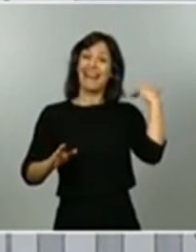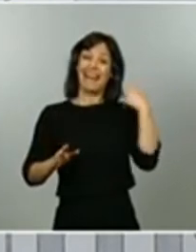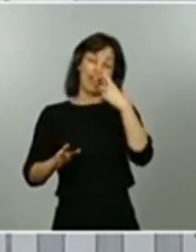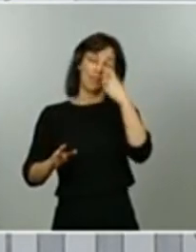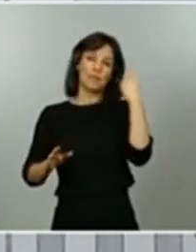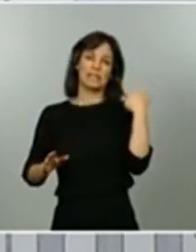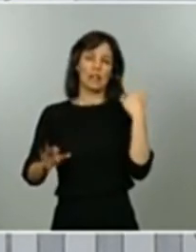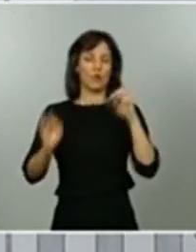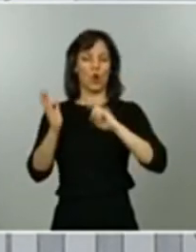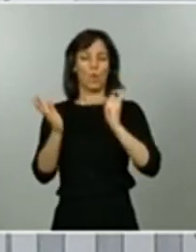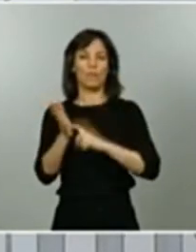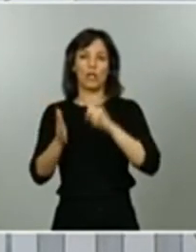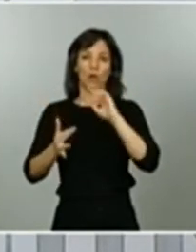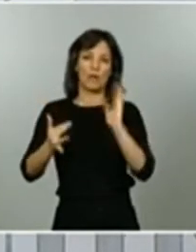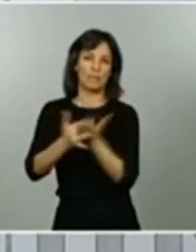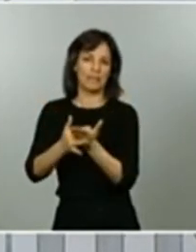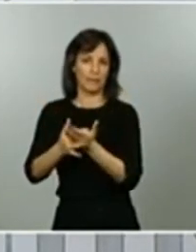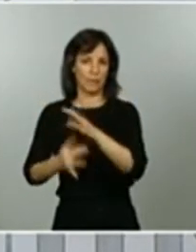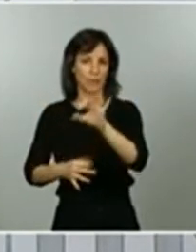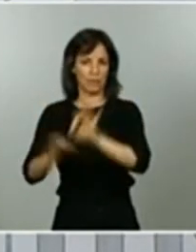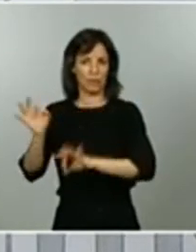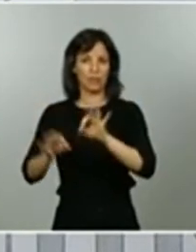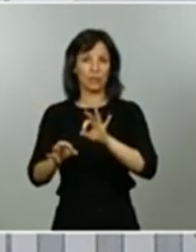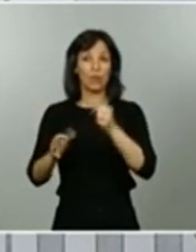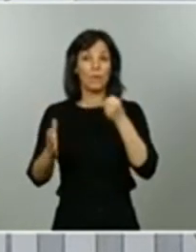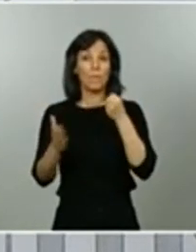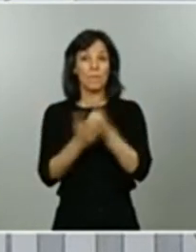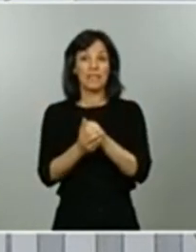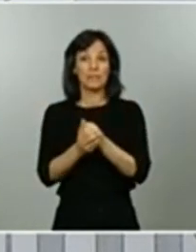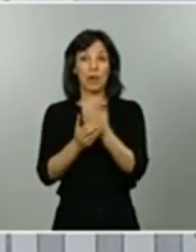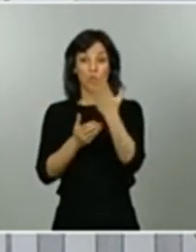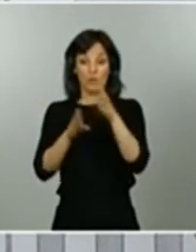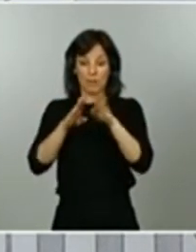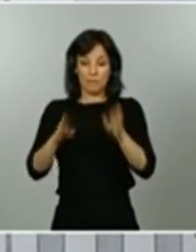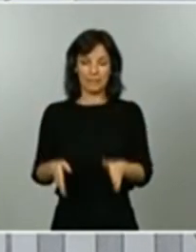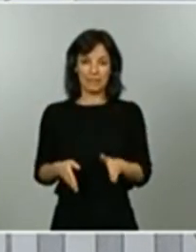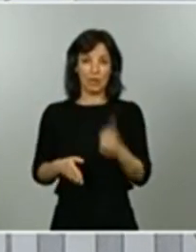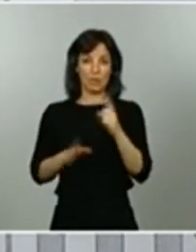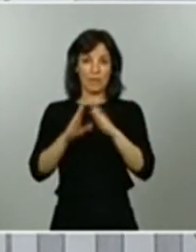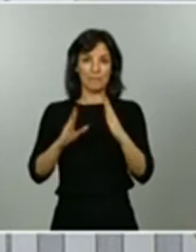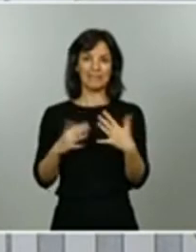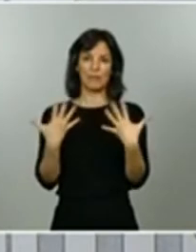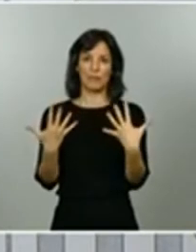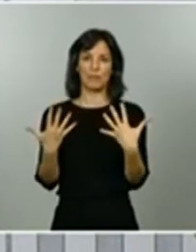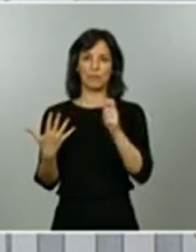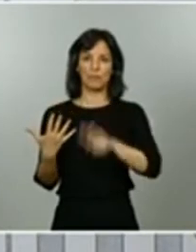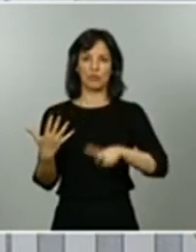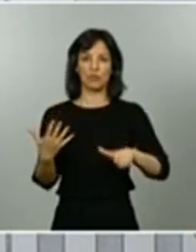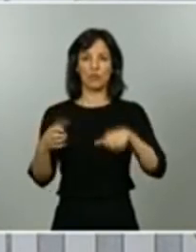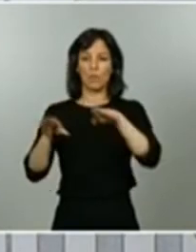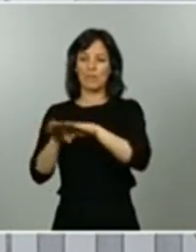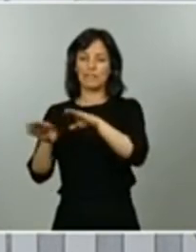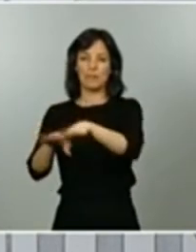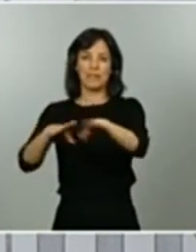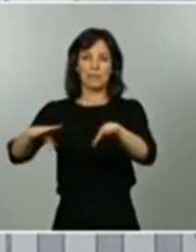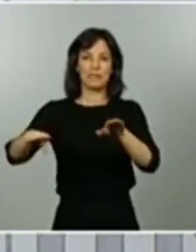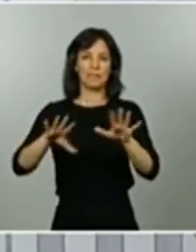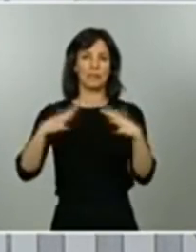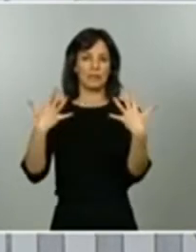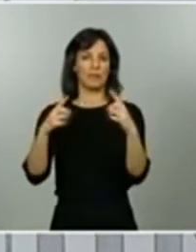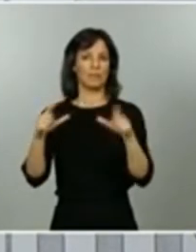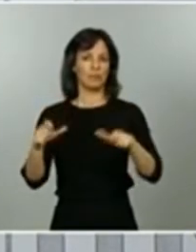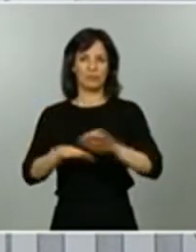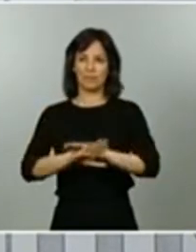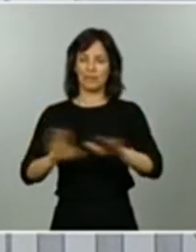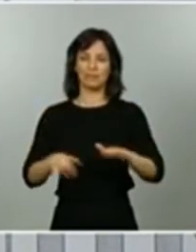una concentración máxima de 10 personas por mesa o agrupación de mesas. Se permite también la reapertura de bibliotecas y museos